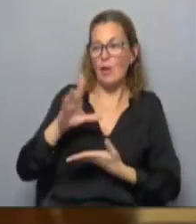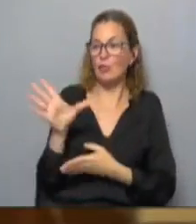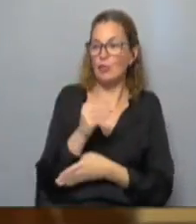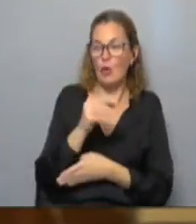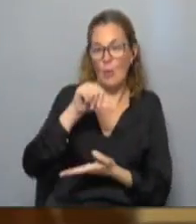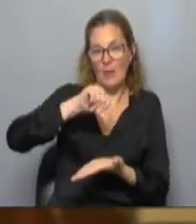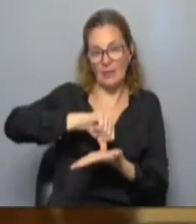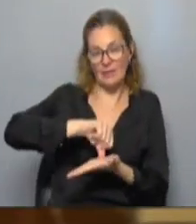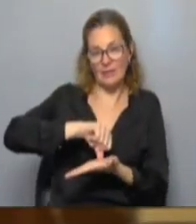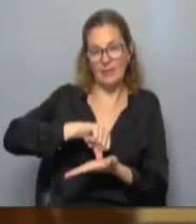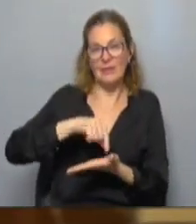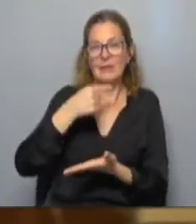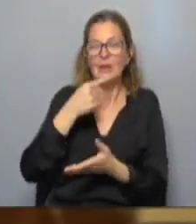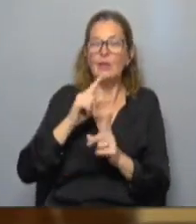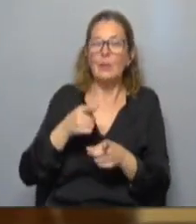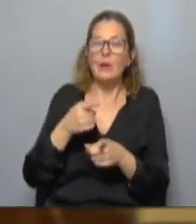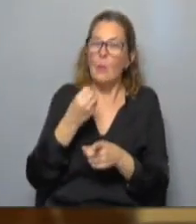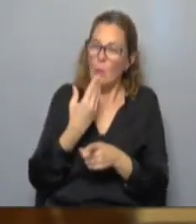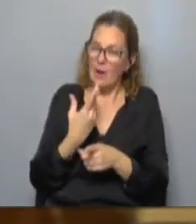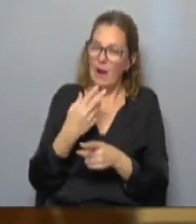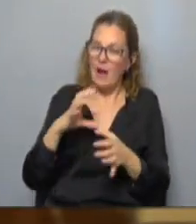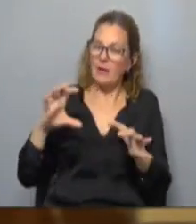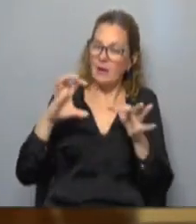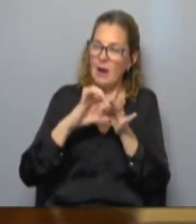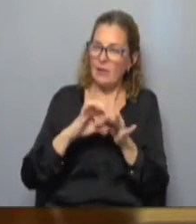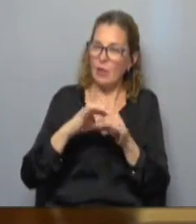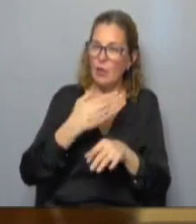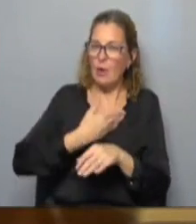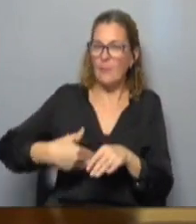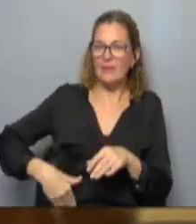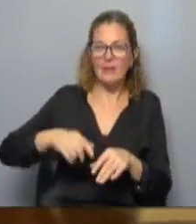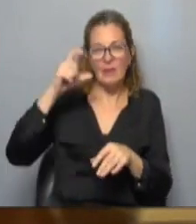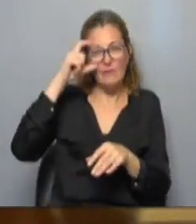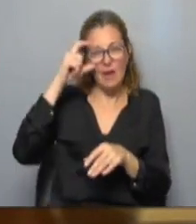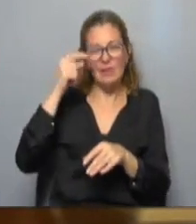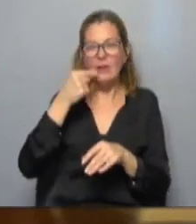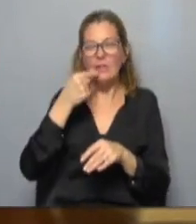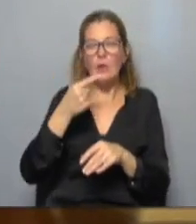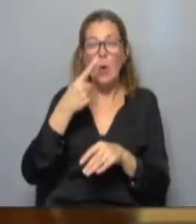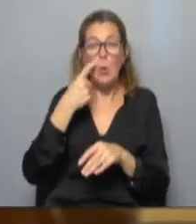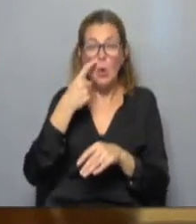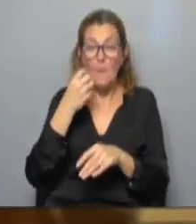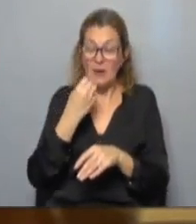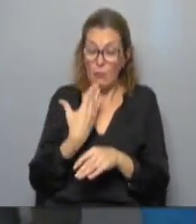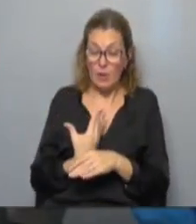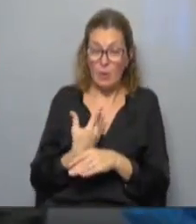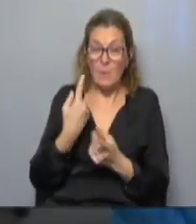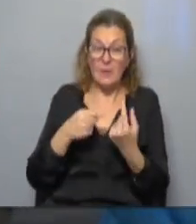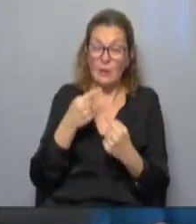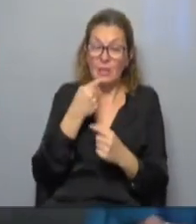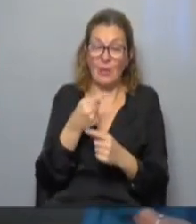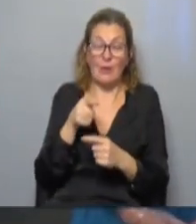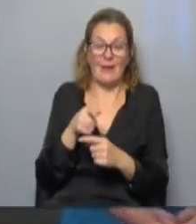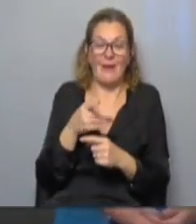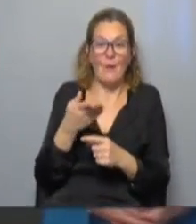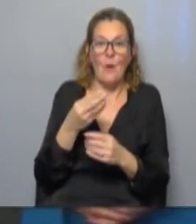países López Obrador dijo tener una muy buena relación con el presidente Biden a quien calificó como un hombre bueno pero sostuvo que